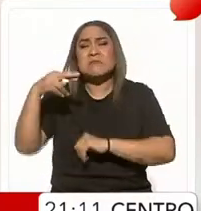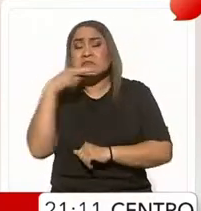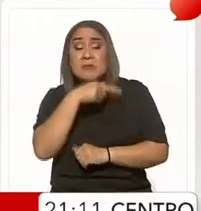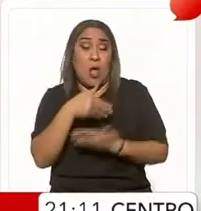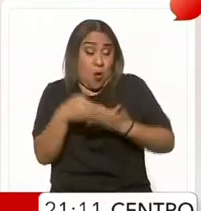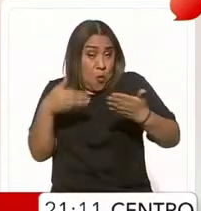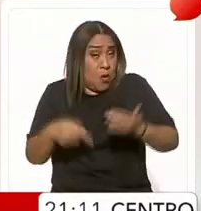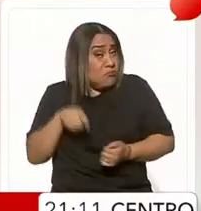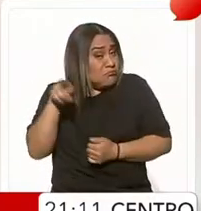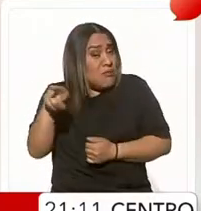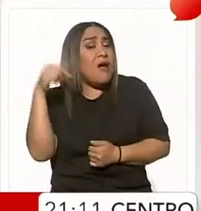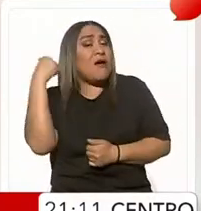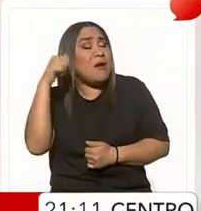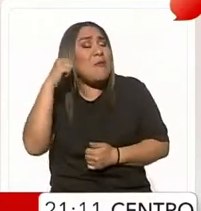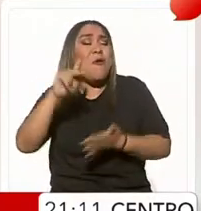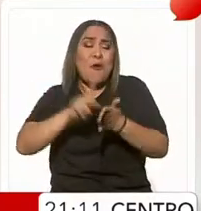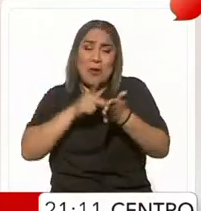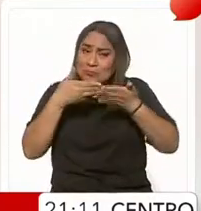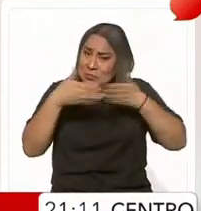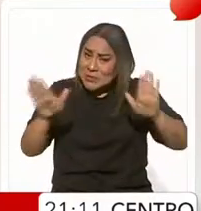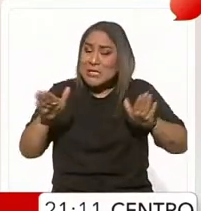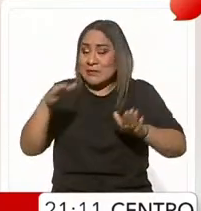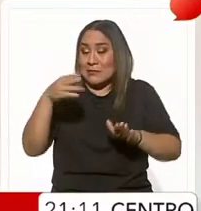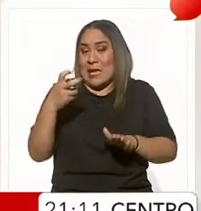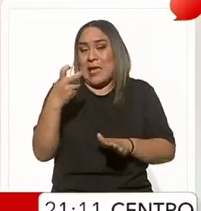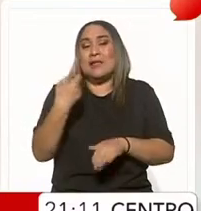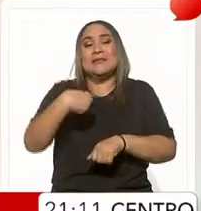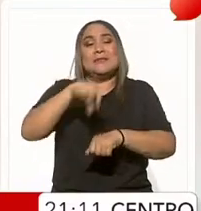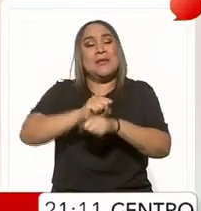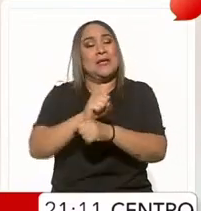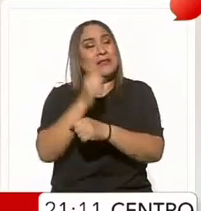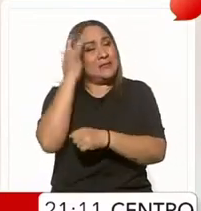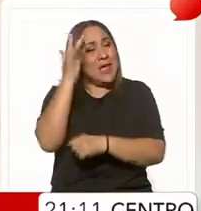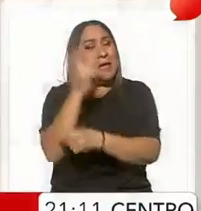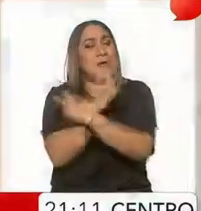Acapulco volvió a brillar en estas vacaciones de Semana Santa.